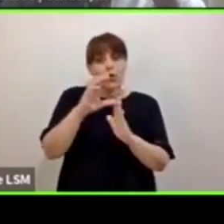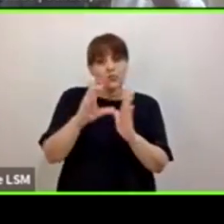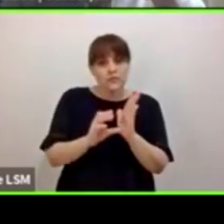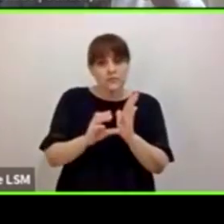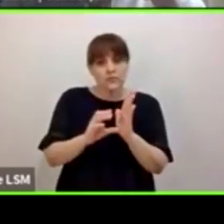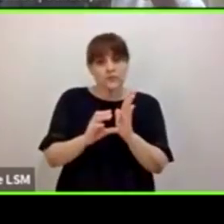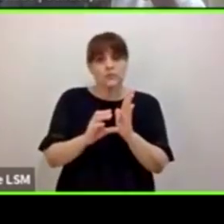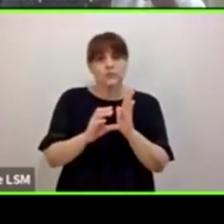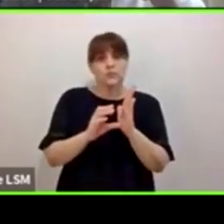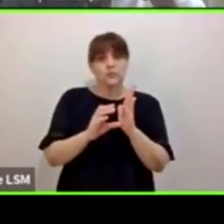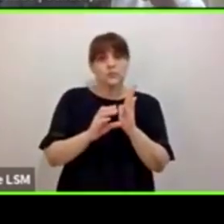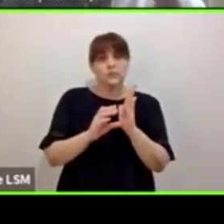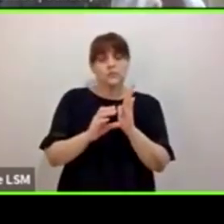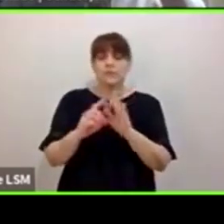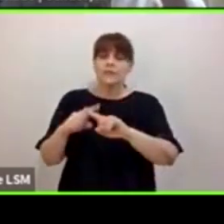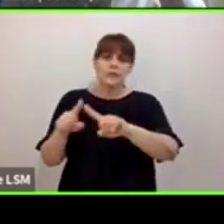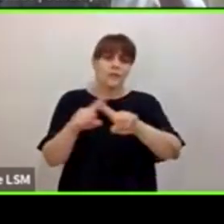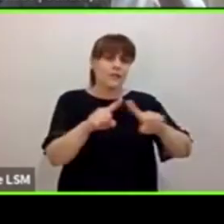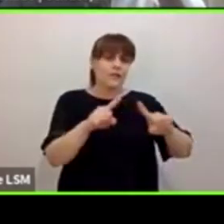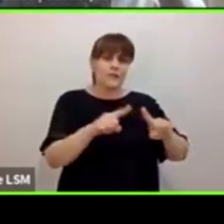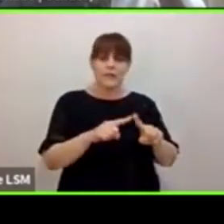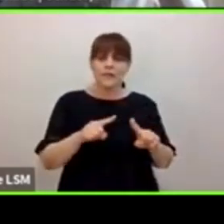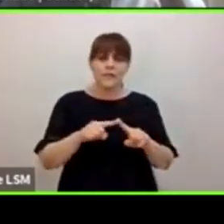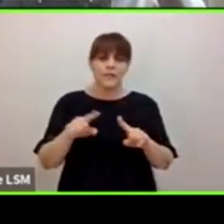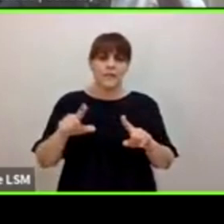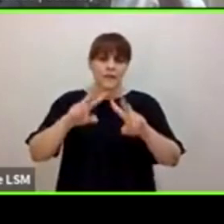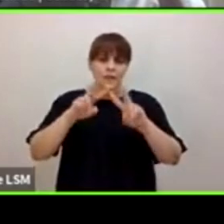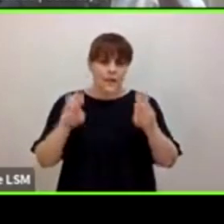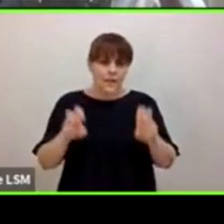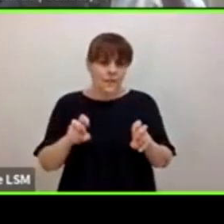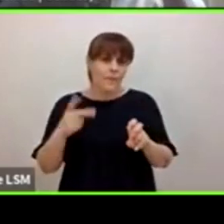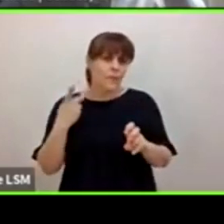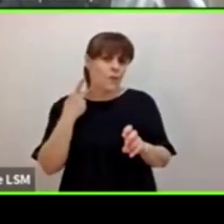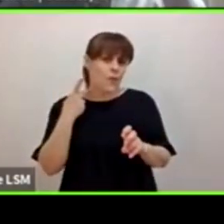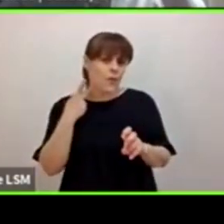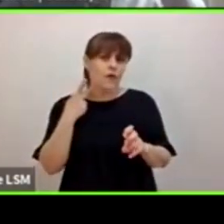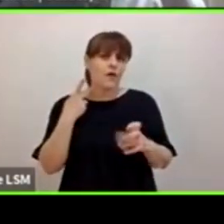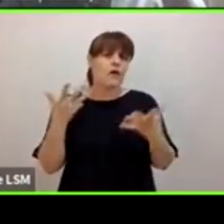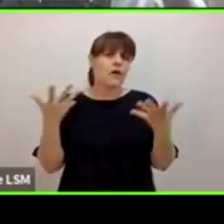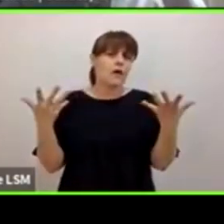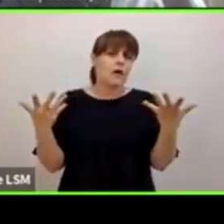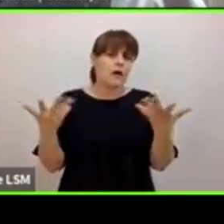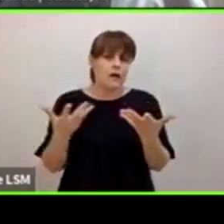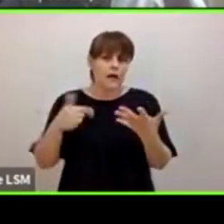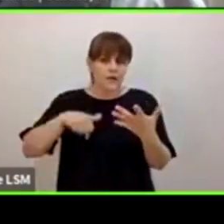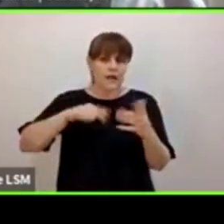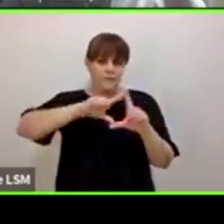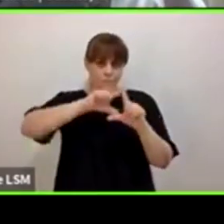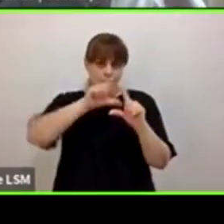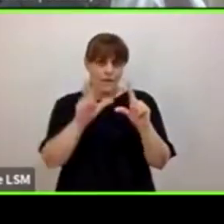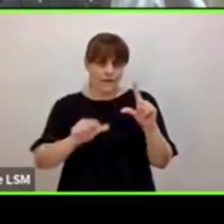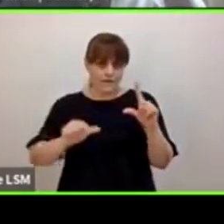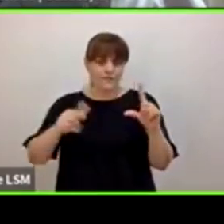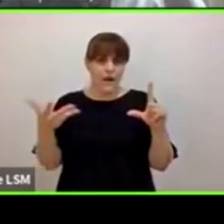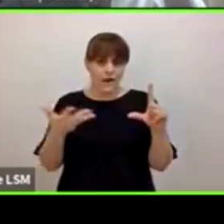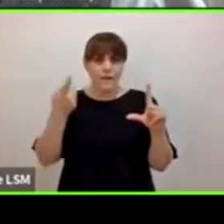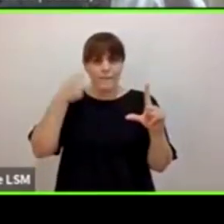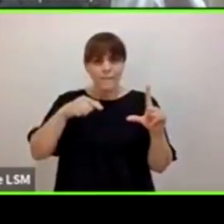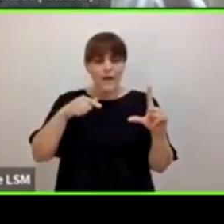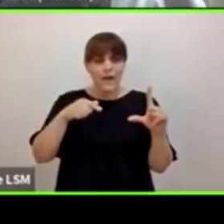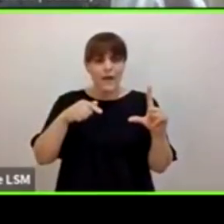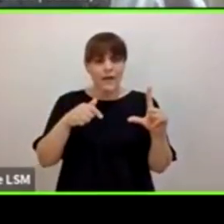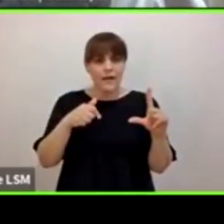y de muchos ámbitos de la política, se están haciendo intersecciones en este país para solventar ese modelo